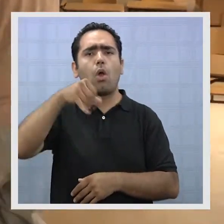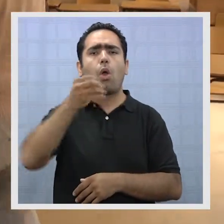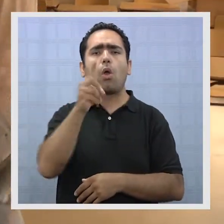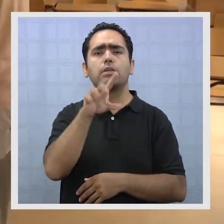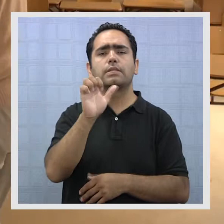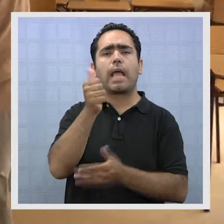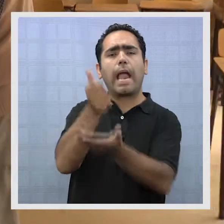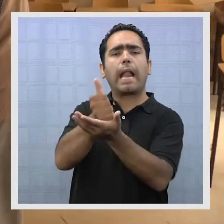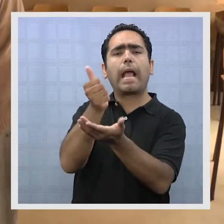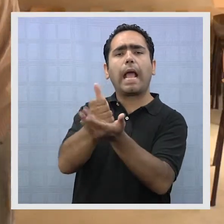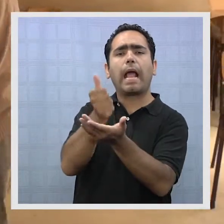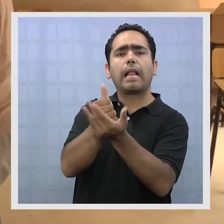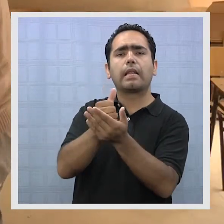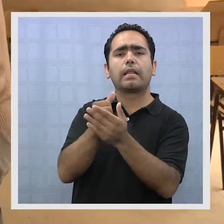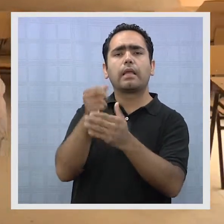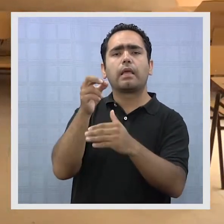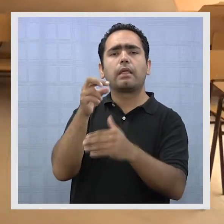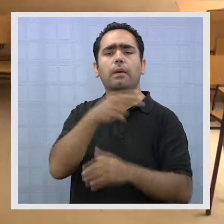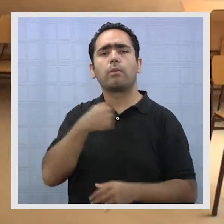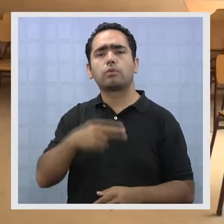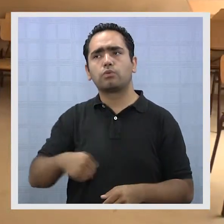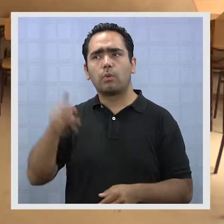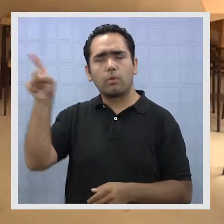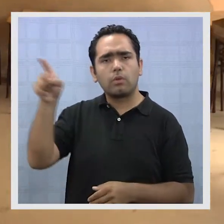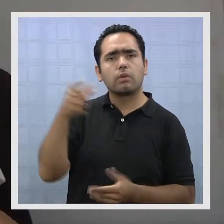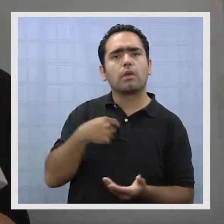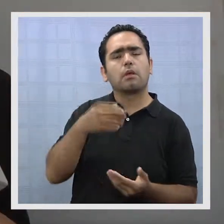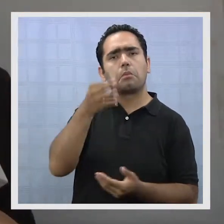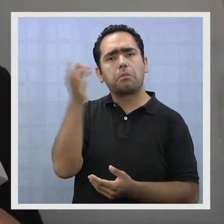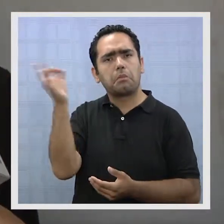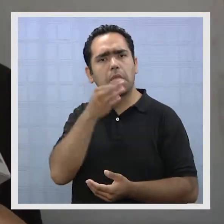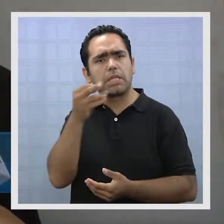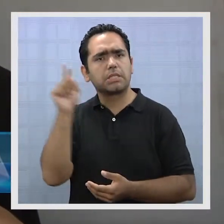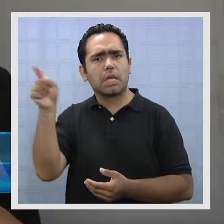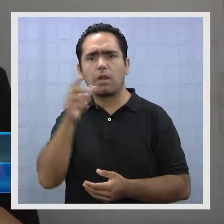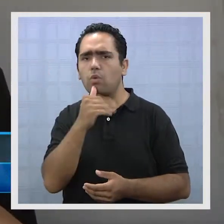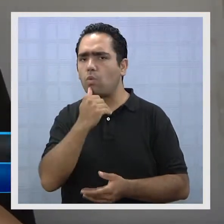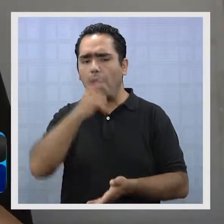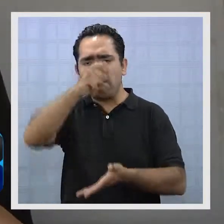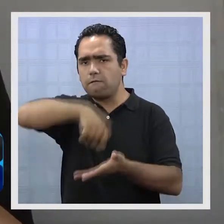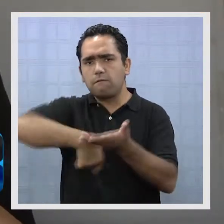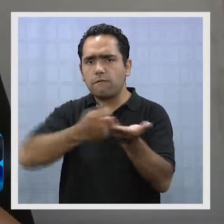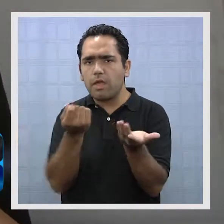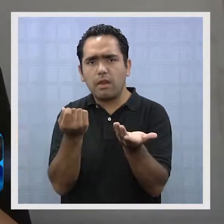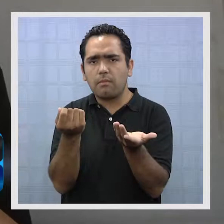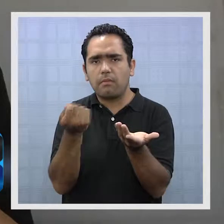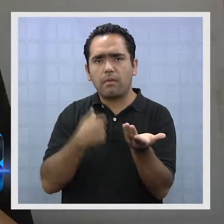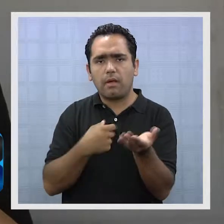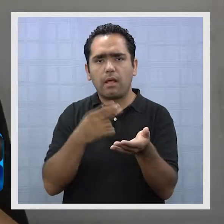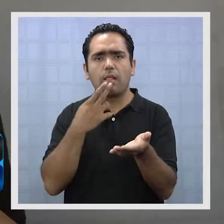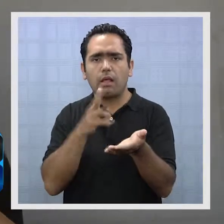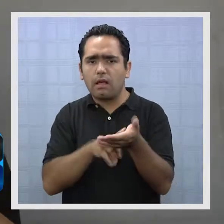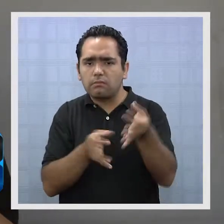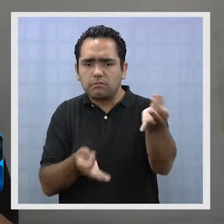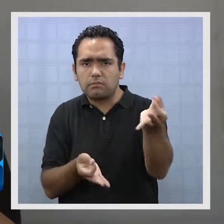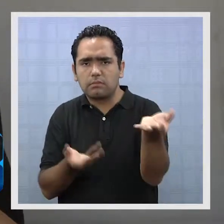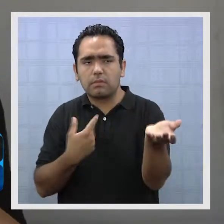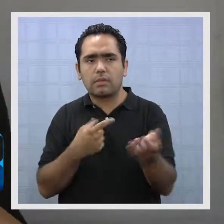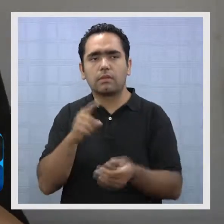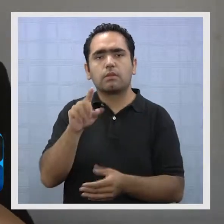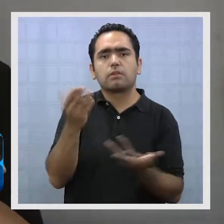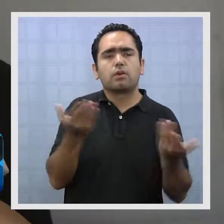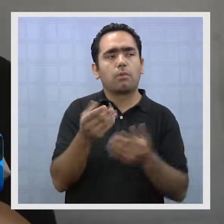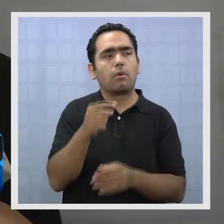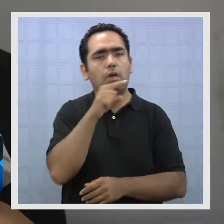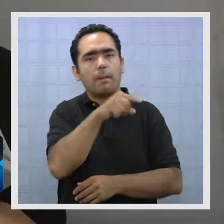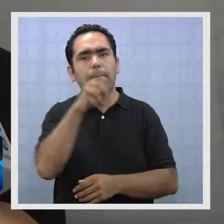Almonte, y me dice que él nos firmó esa carta. O sea, esto fue una maniobra, fue una maniobra de Marcelo Tribeli, que fue ex intendente